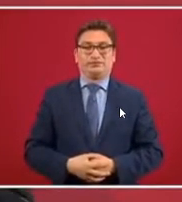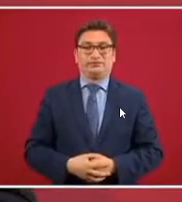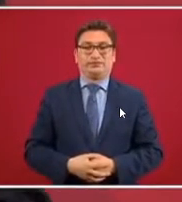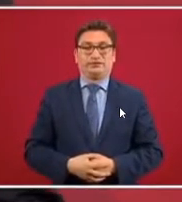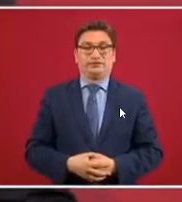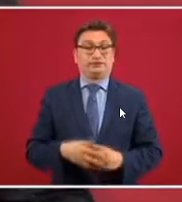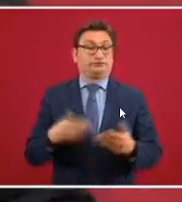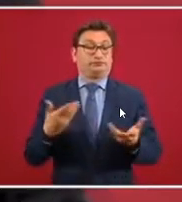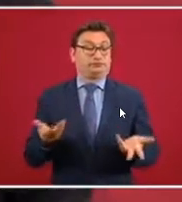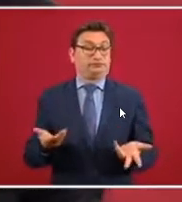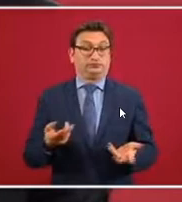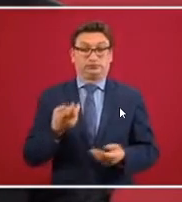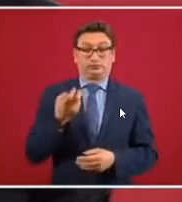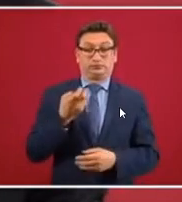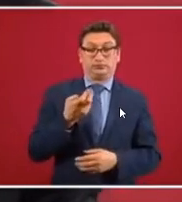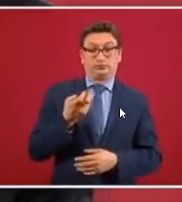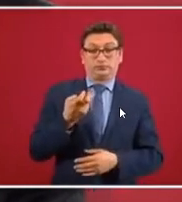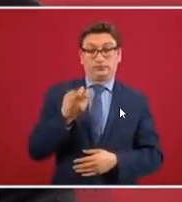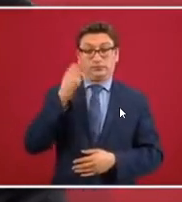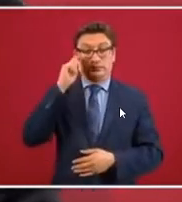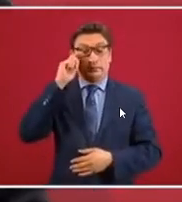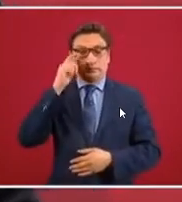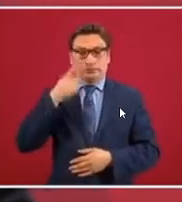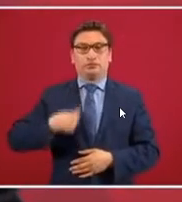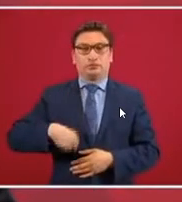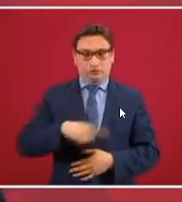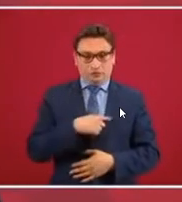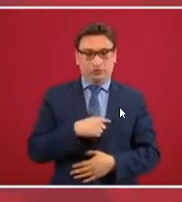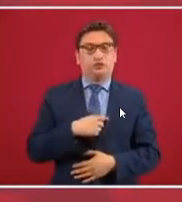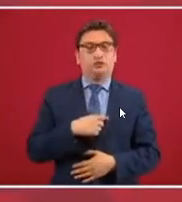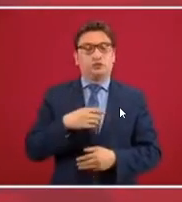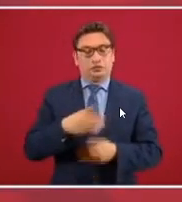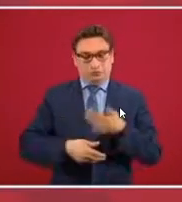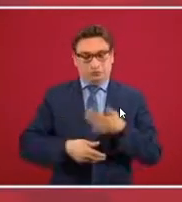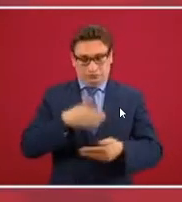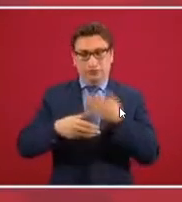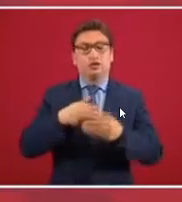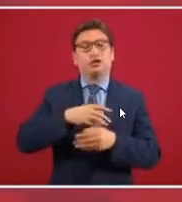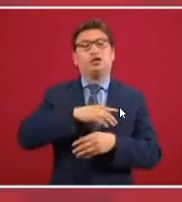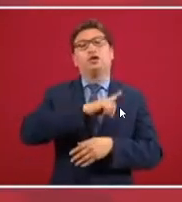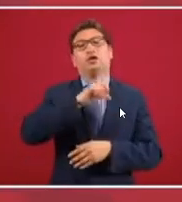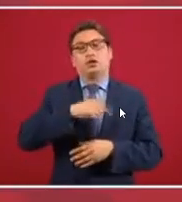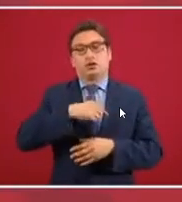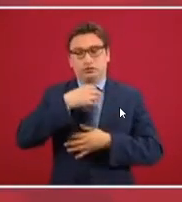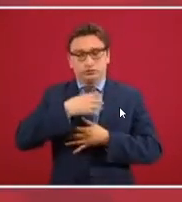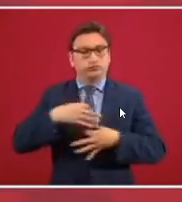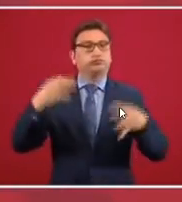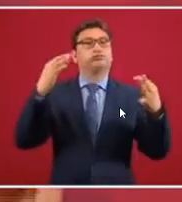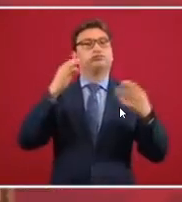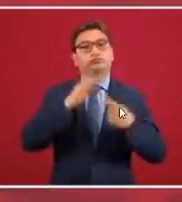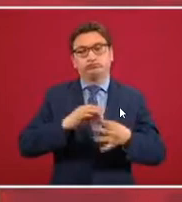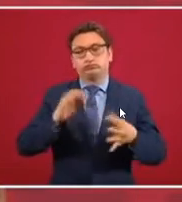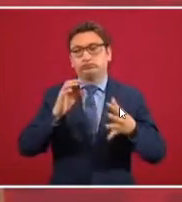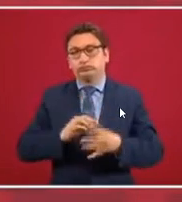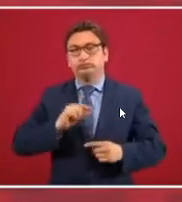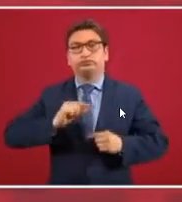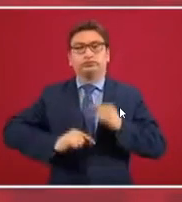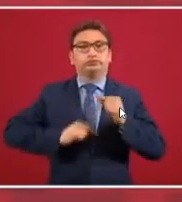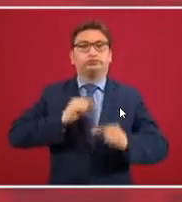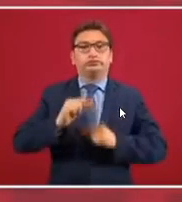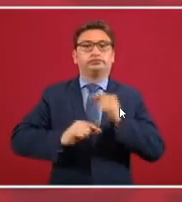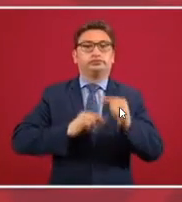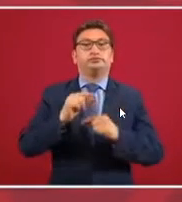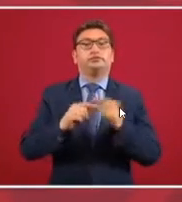Entonces, todo esto lo vamos a ir dando a conocer poco a poco, pero sí son,